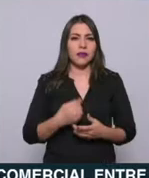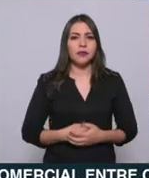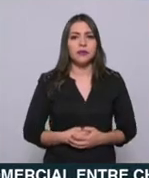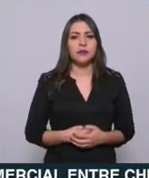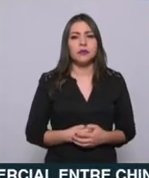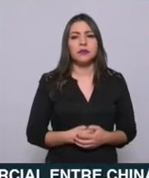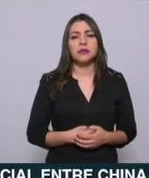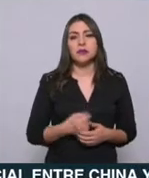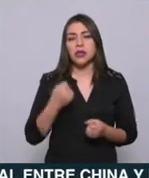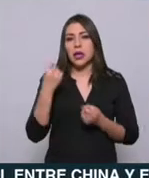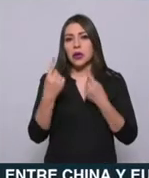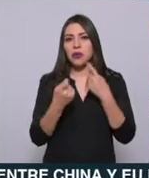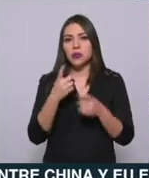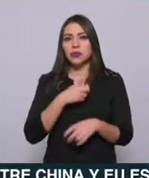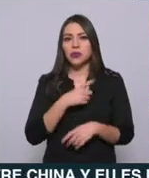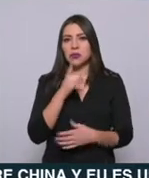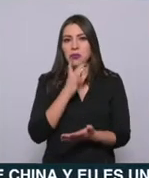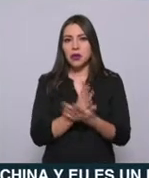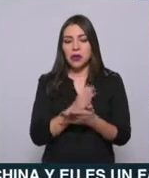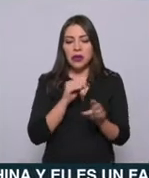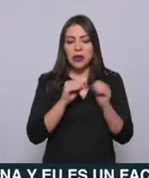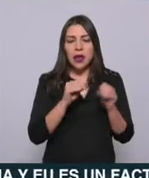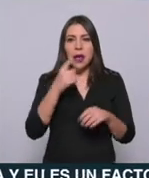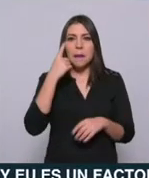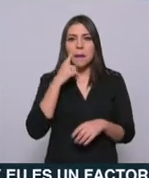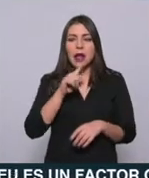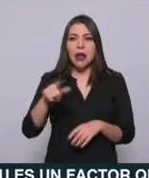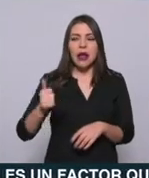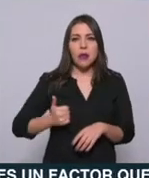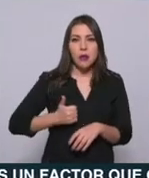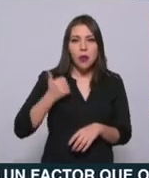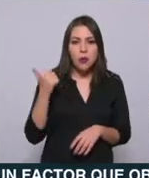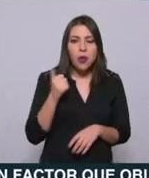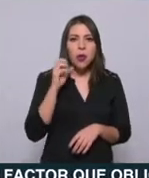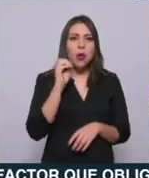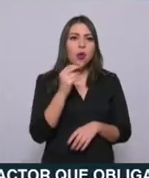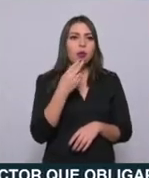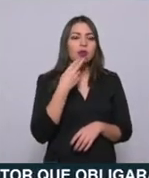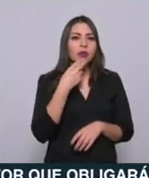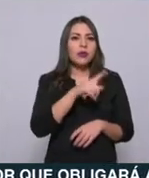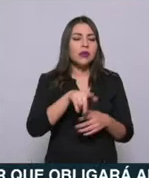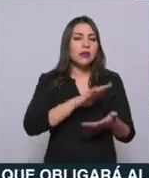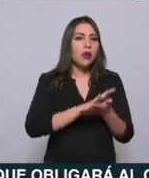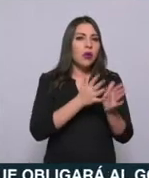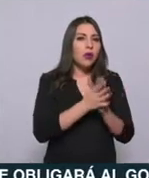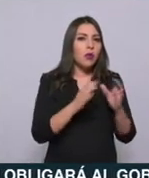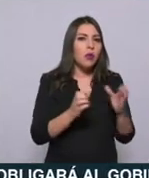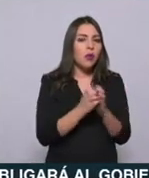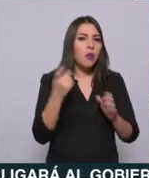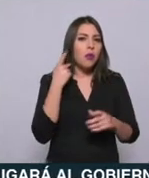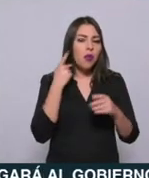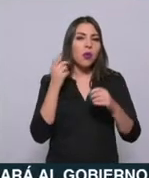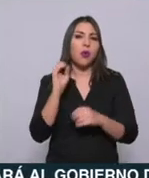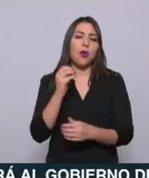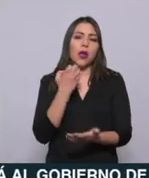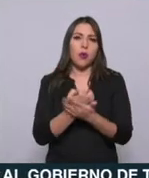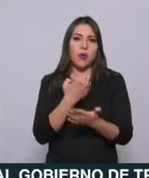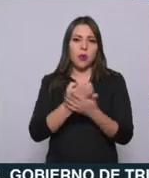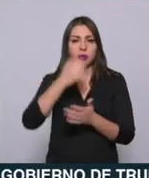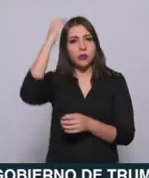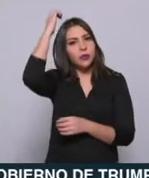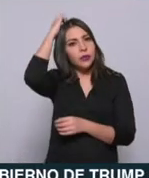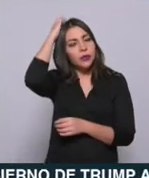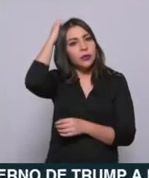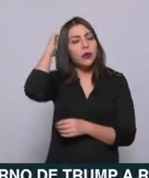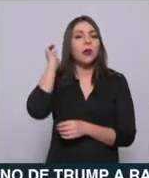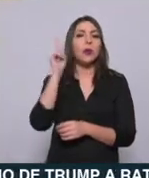Pueden ser fabricados para propósitos particulares para servir propósitos políticos o económicos de un Estado en particular o de un